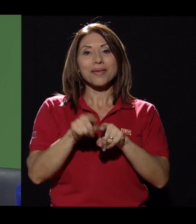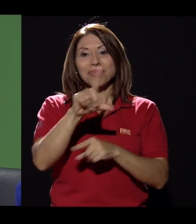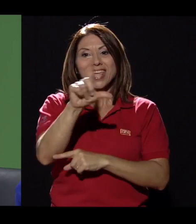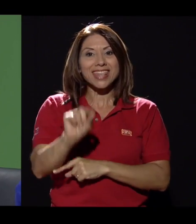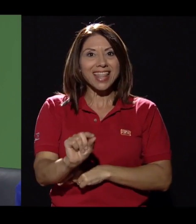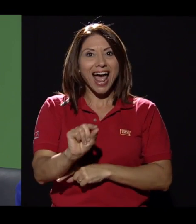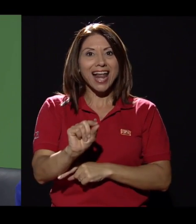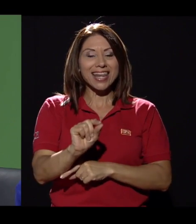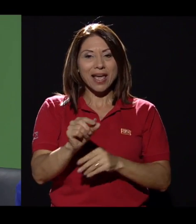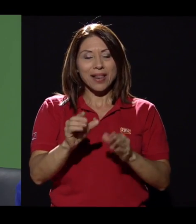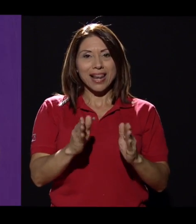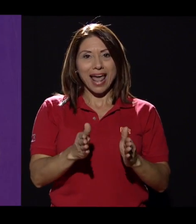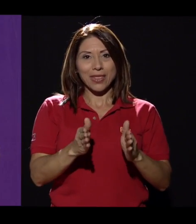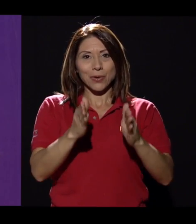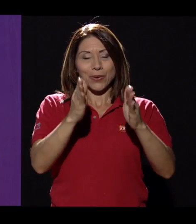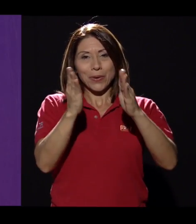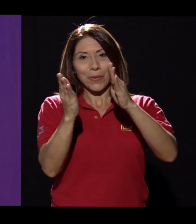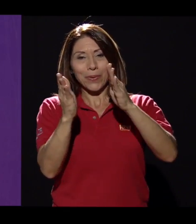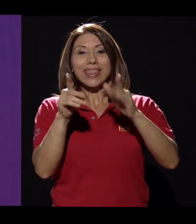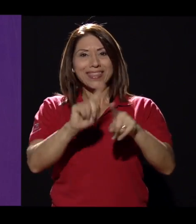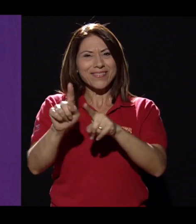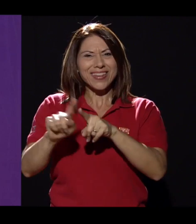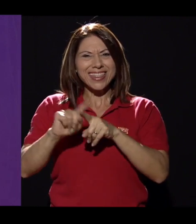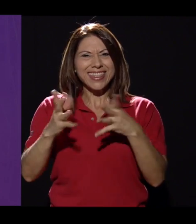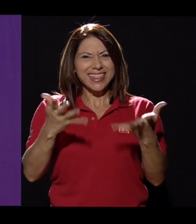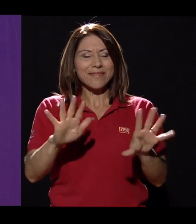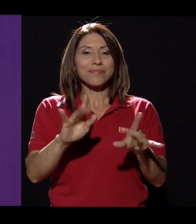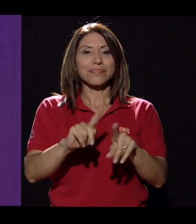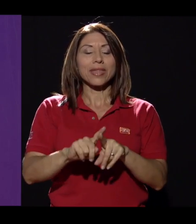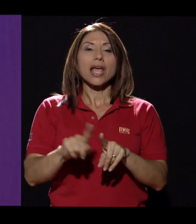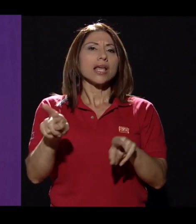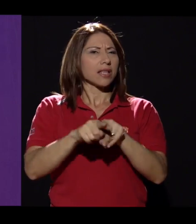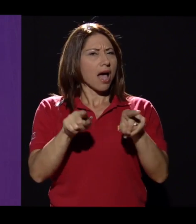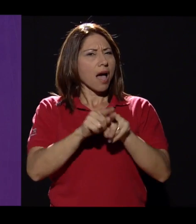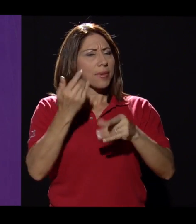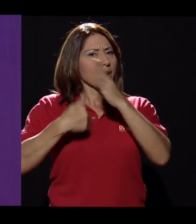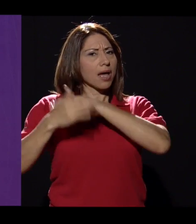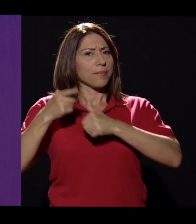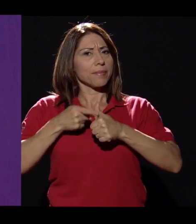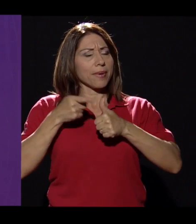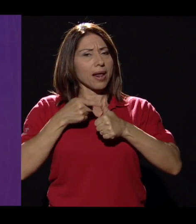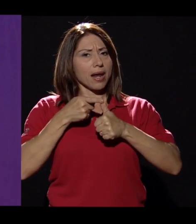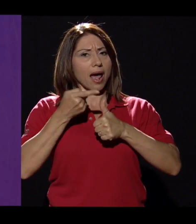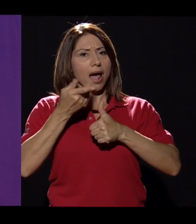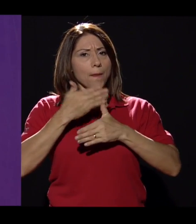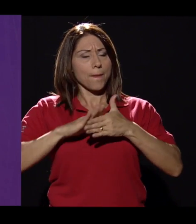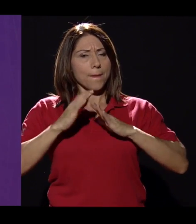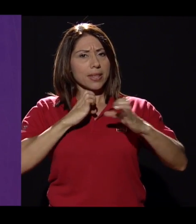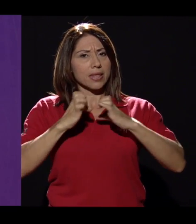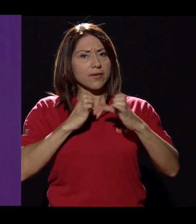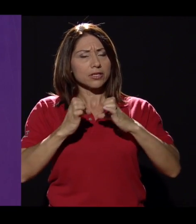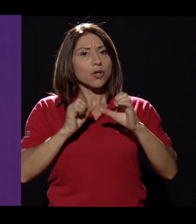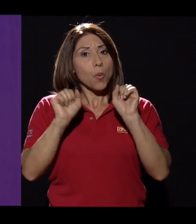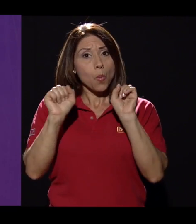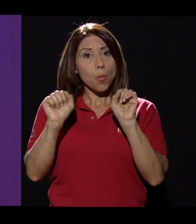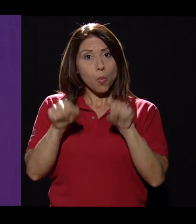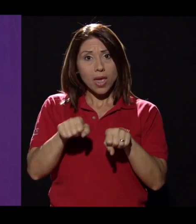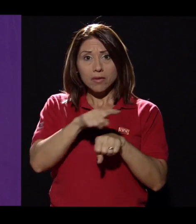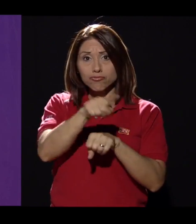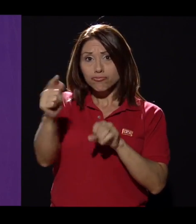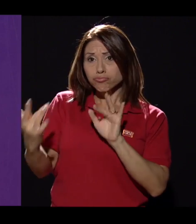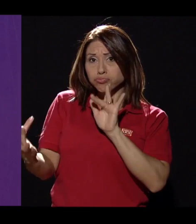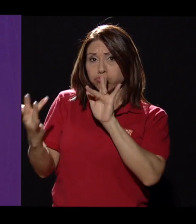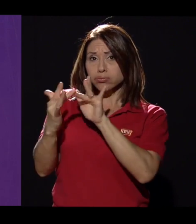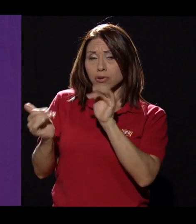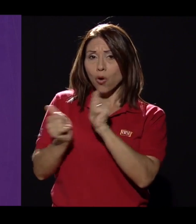participe este año. Lo mencionábamos hace un ratito también en la primera parte de la entrevista, la gente se puede comunicar con Autismo